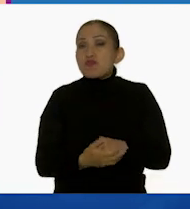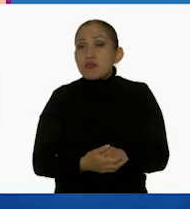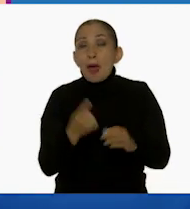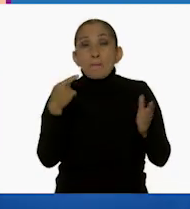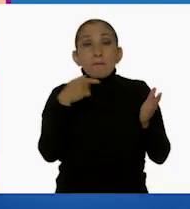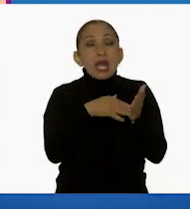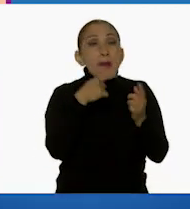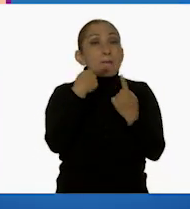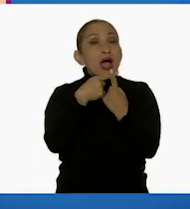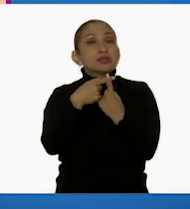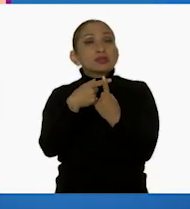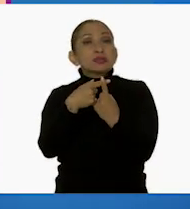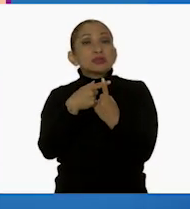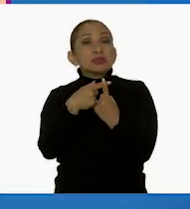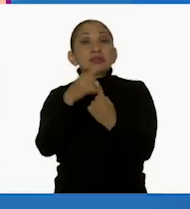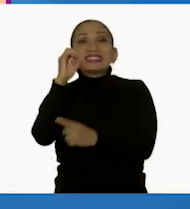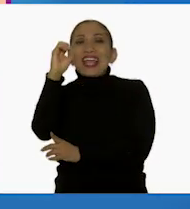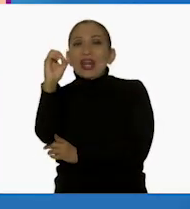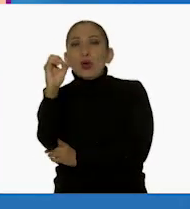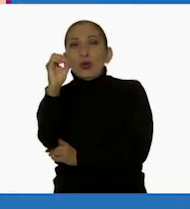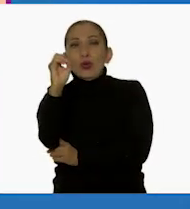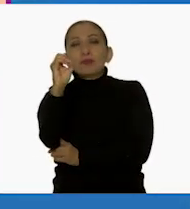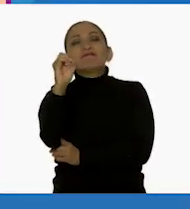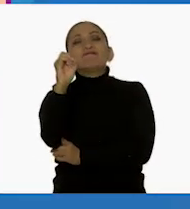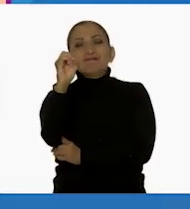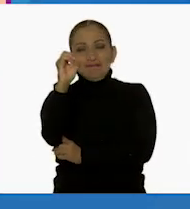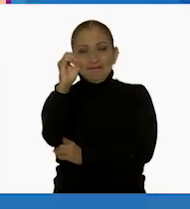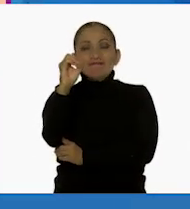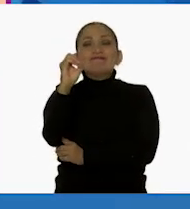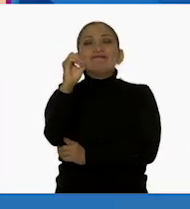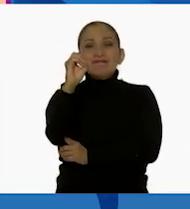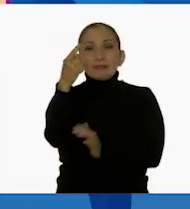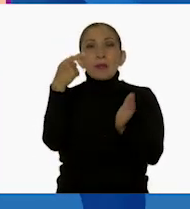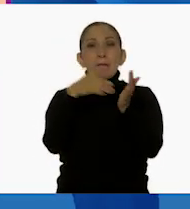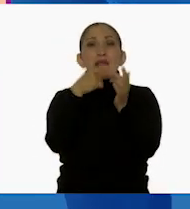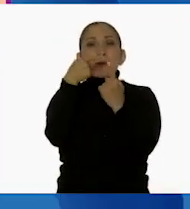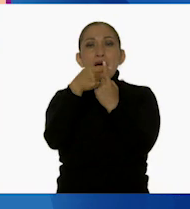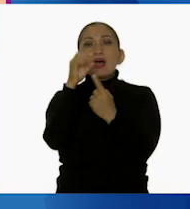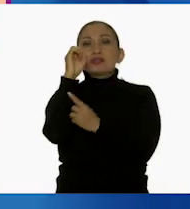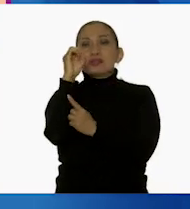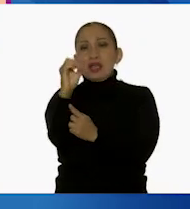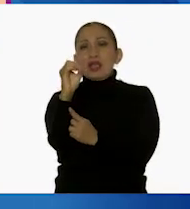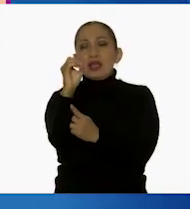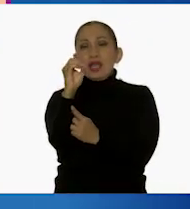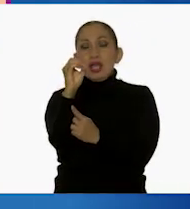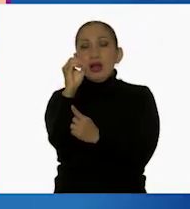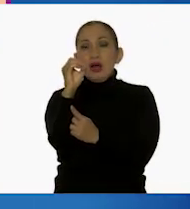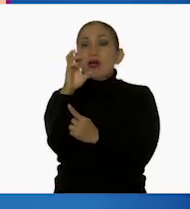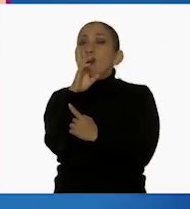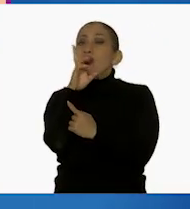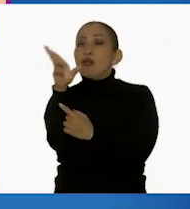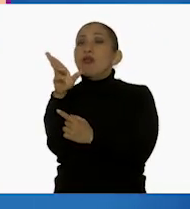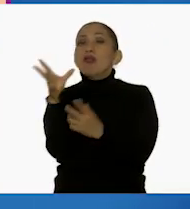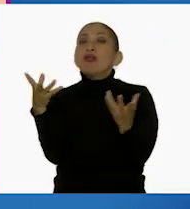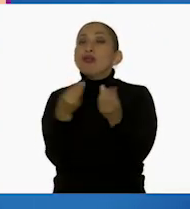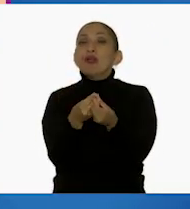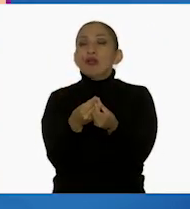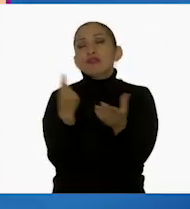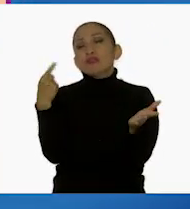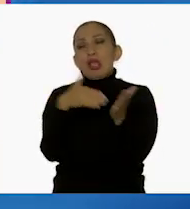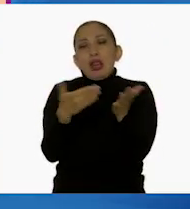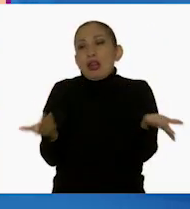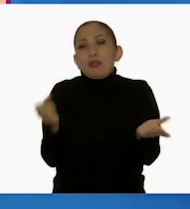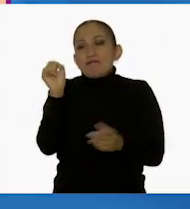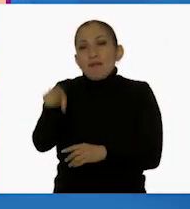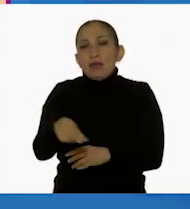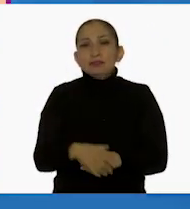Mil más qué número? Ah, más cero. Mil más cero. Sí. Exacto. Entonces, mil más cero igual a mil. A